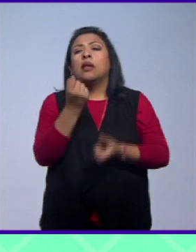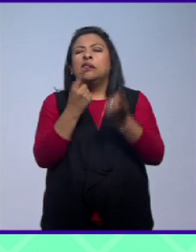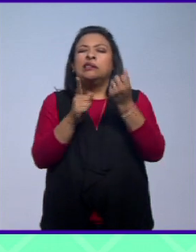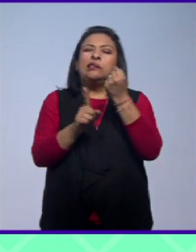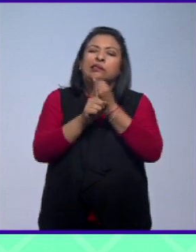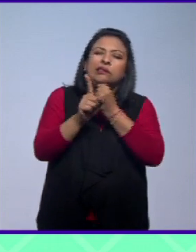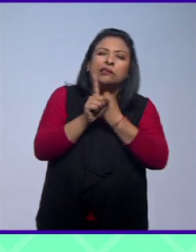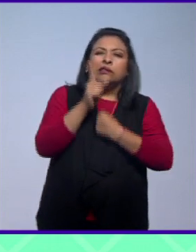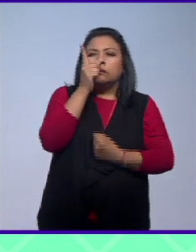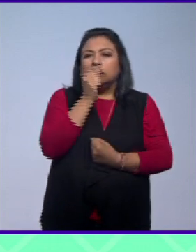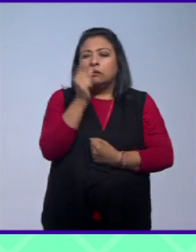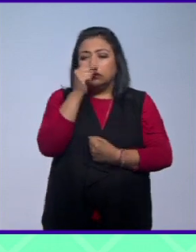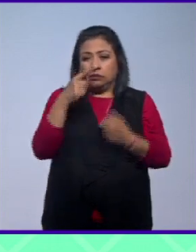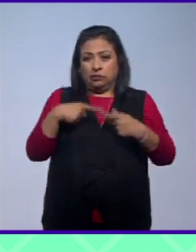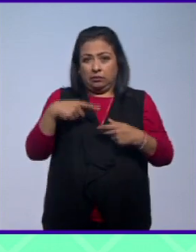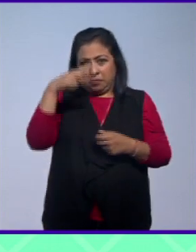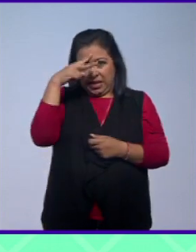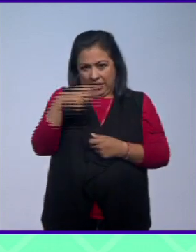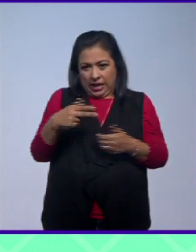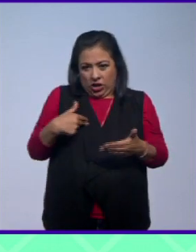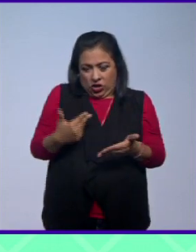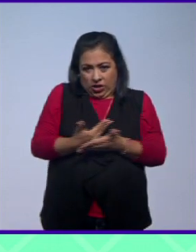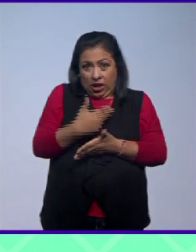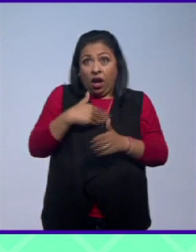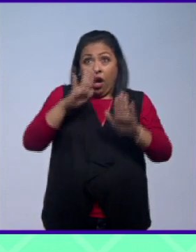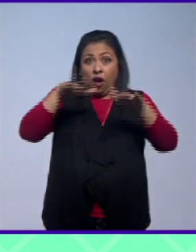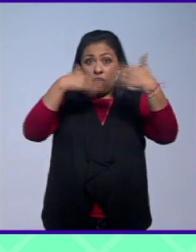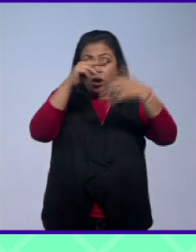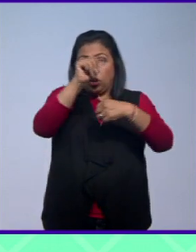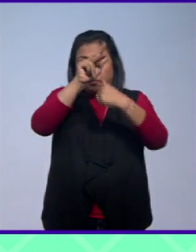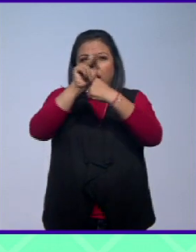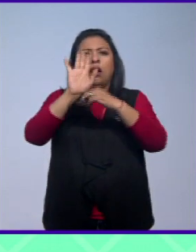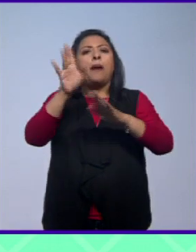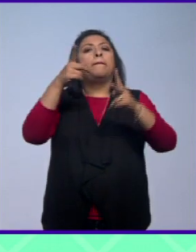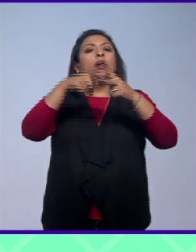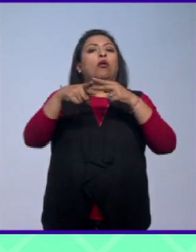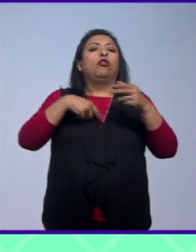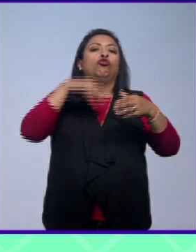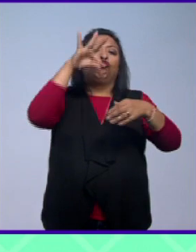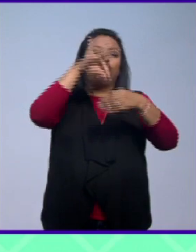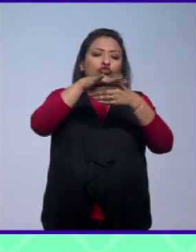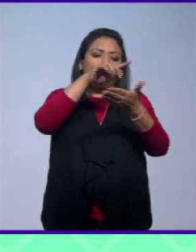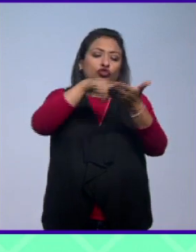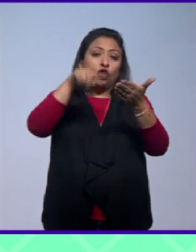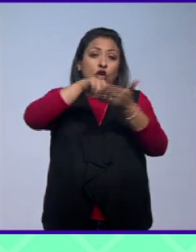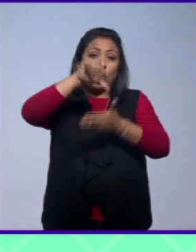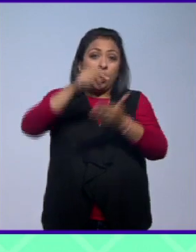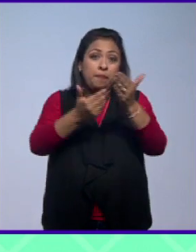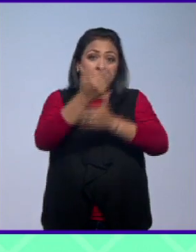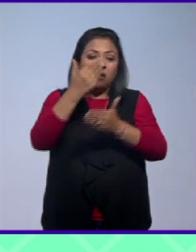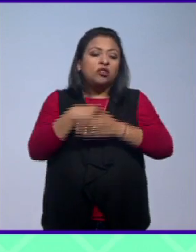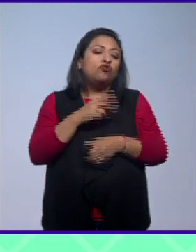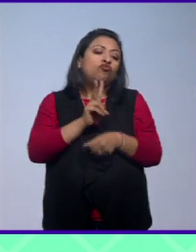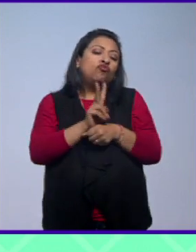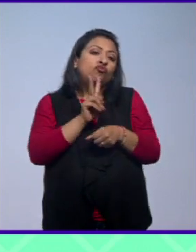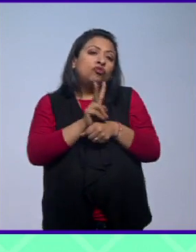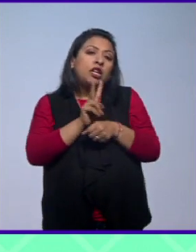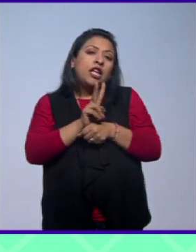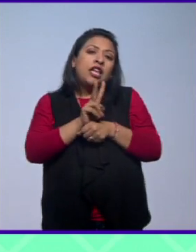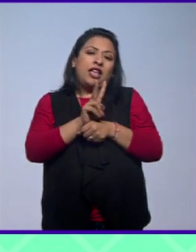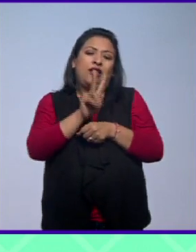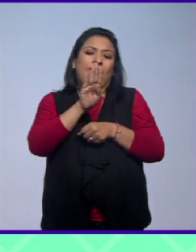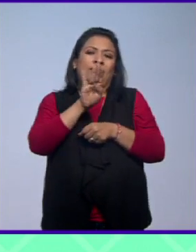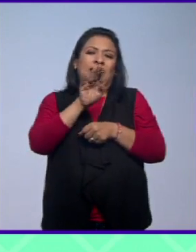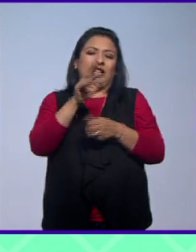dificultades los mexicanos en el extranjero ya empezaron a emitir su voto y esta mañana el observatorio binacional de